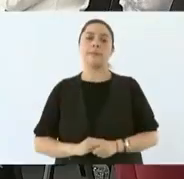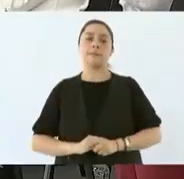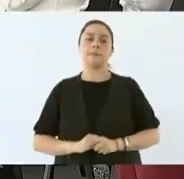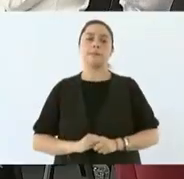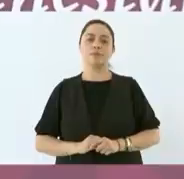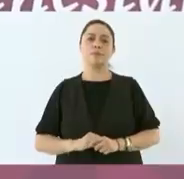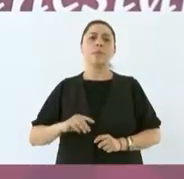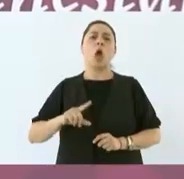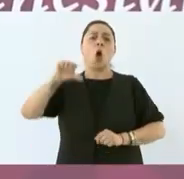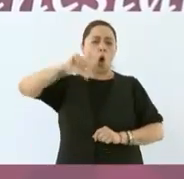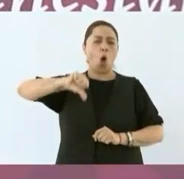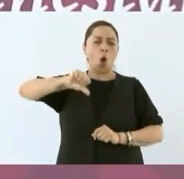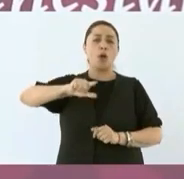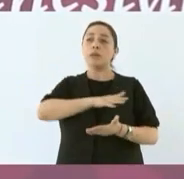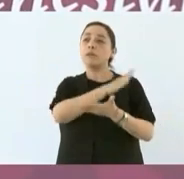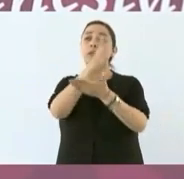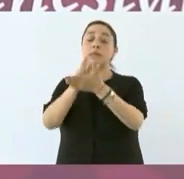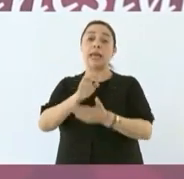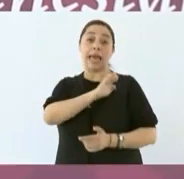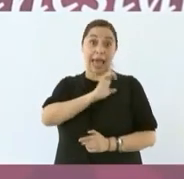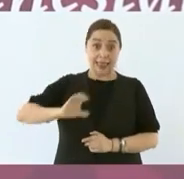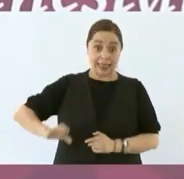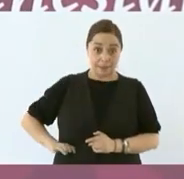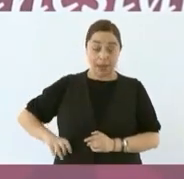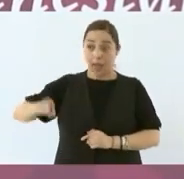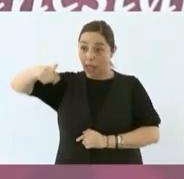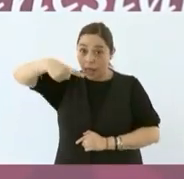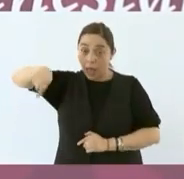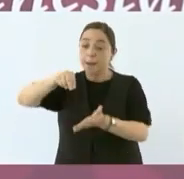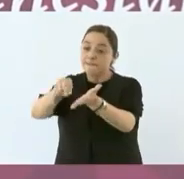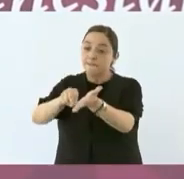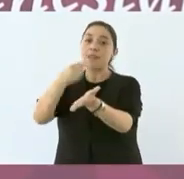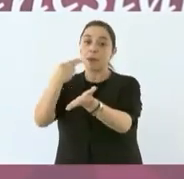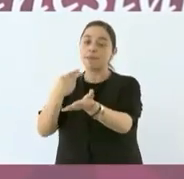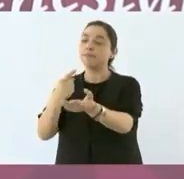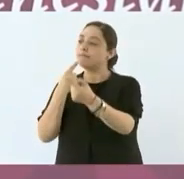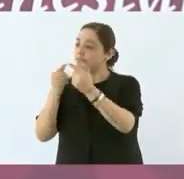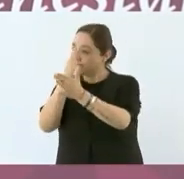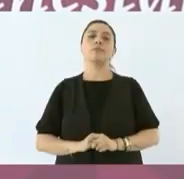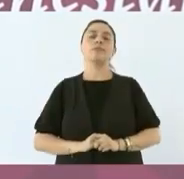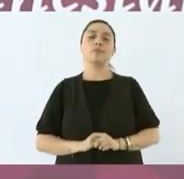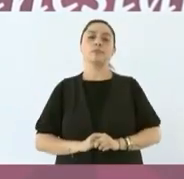Más tarde vamos a firmar ya el compromiso y cuando